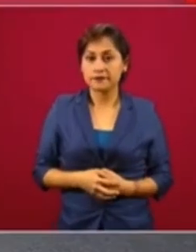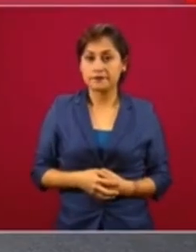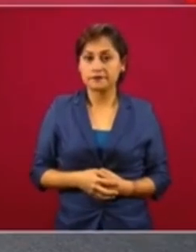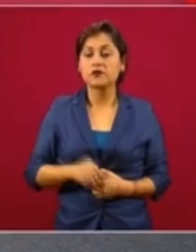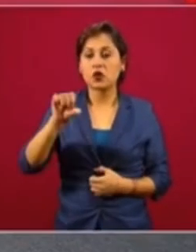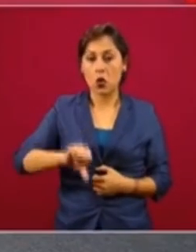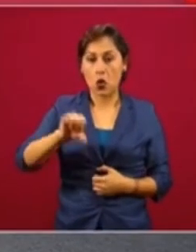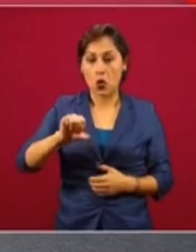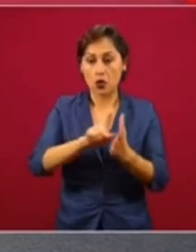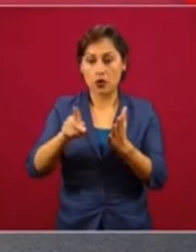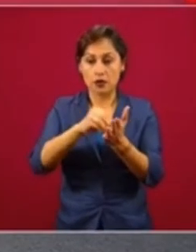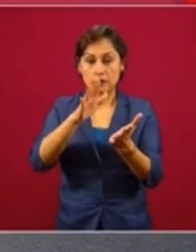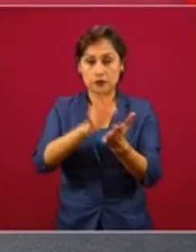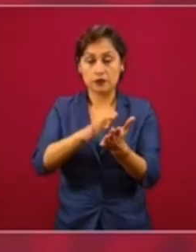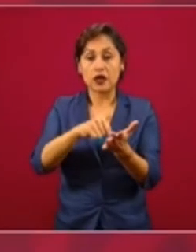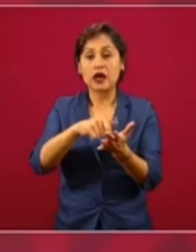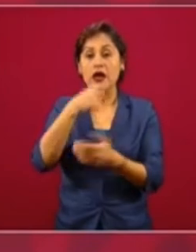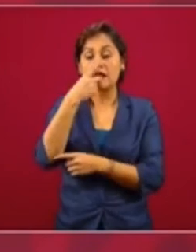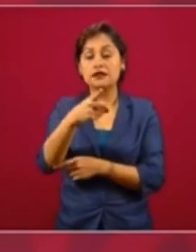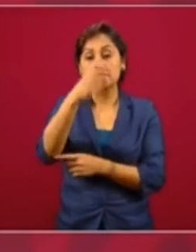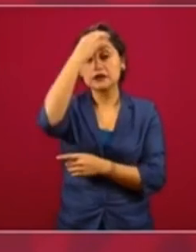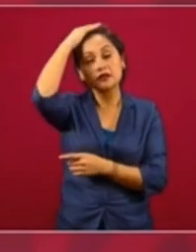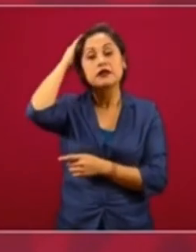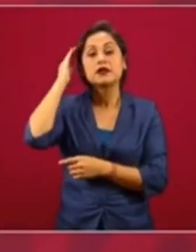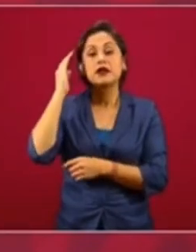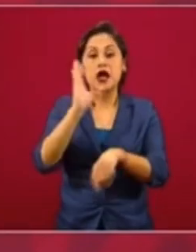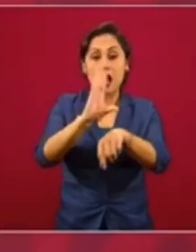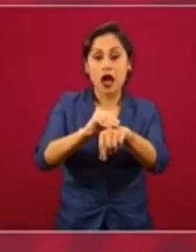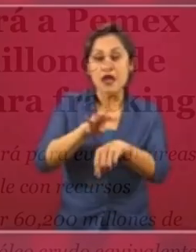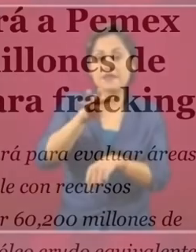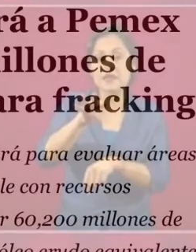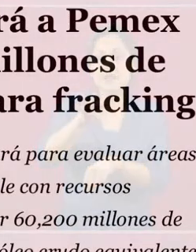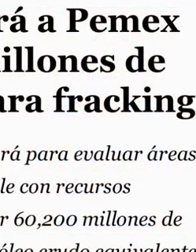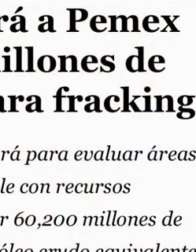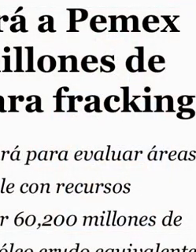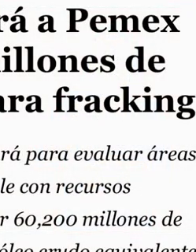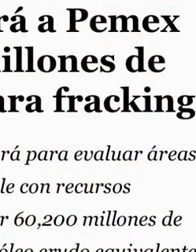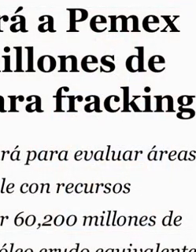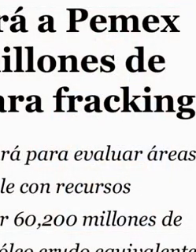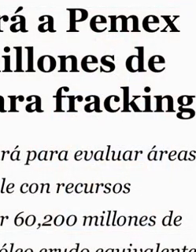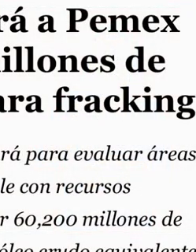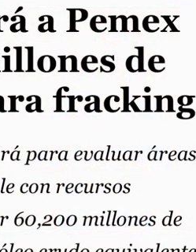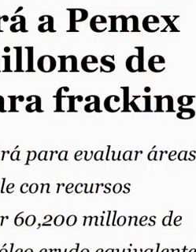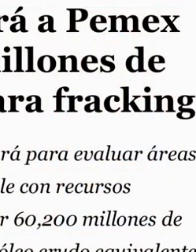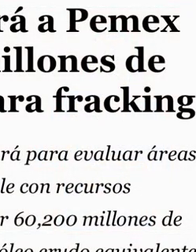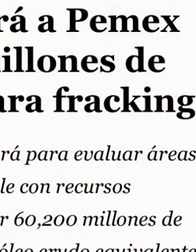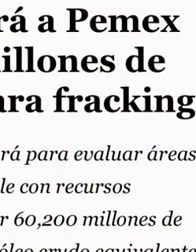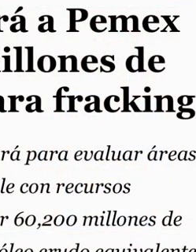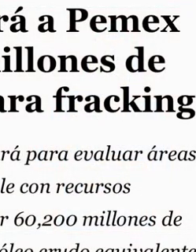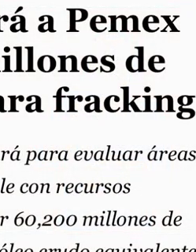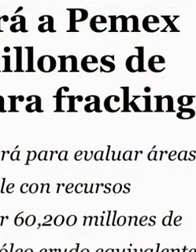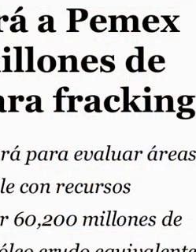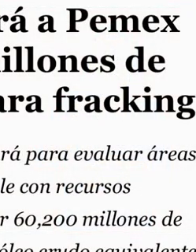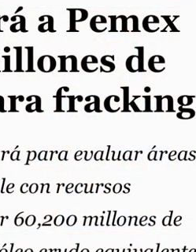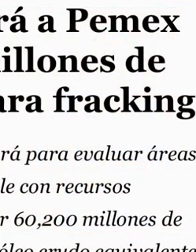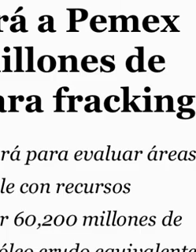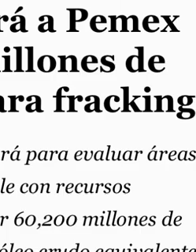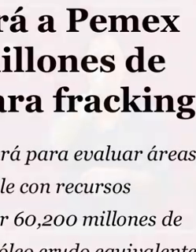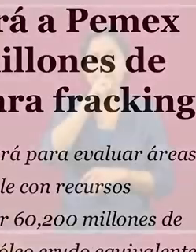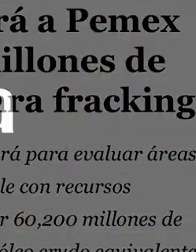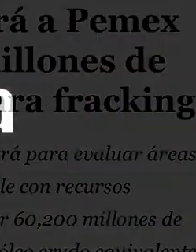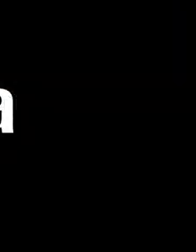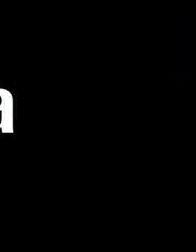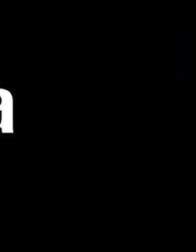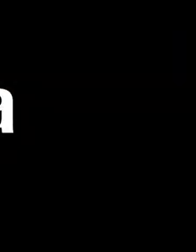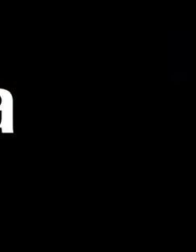Hoy viene una nota de que se autorizó en el 19 permisos para fracking, ¿no es cierto? Y lo voy a investigar. Dijimos no al